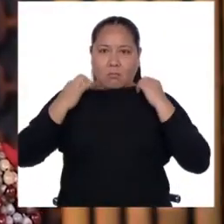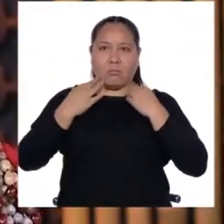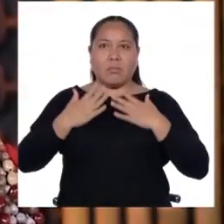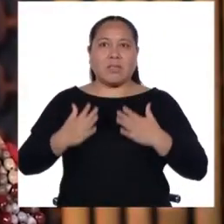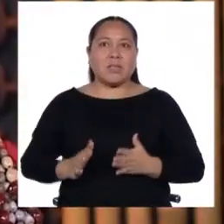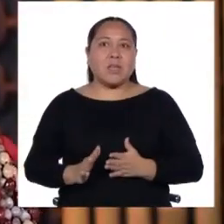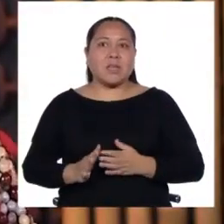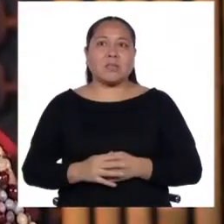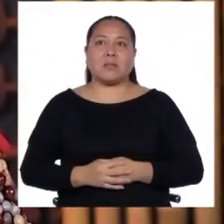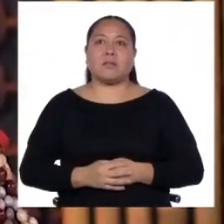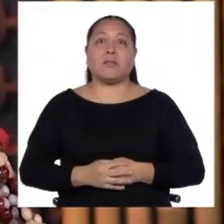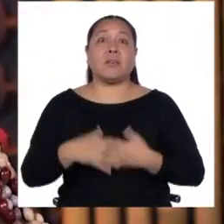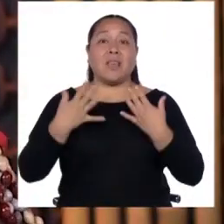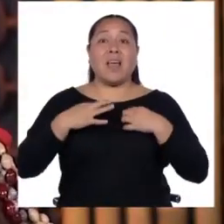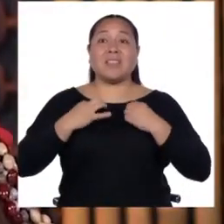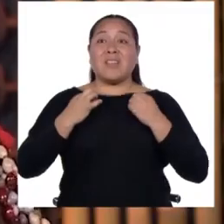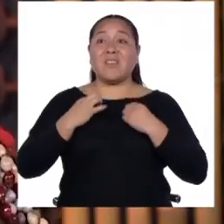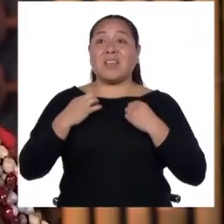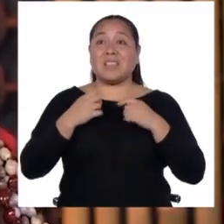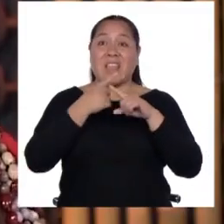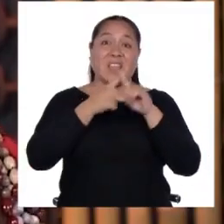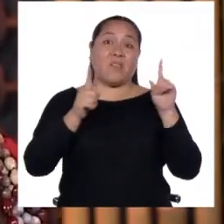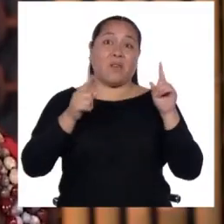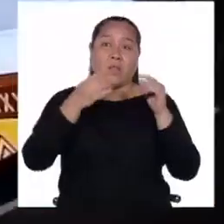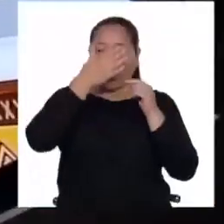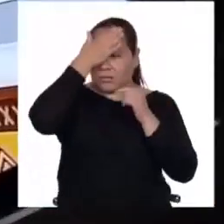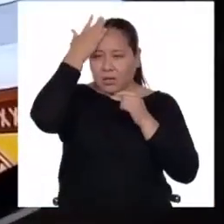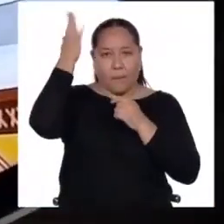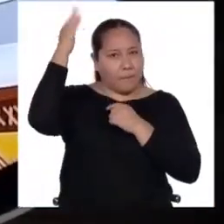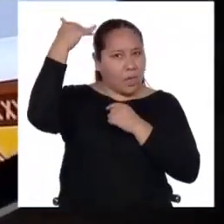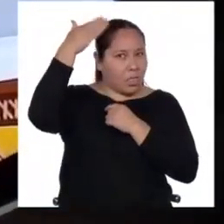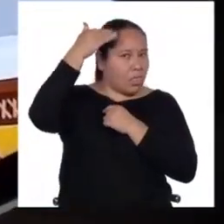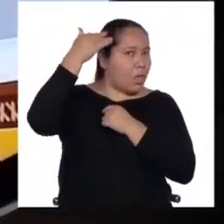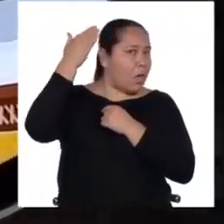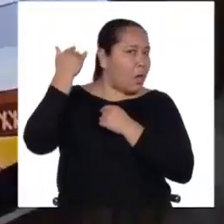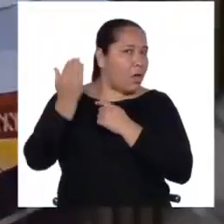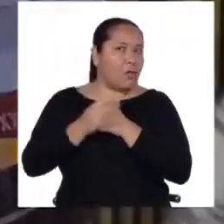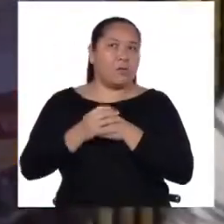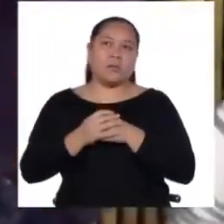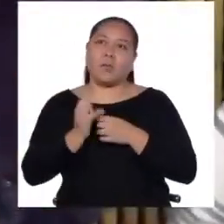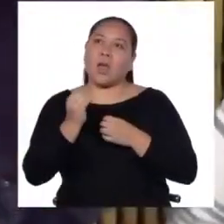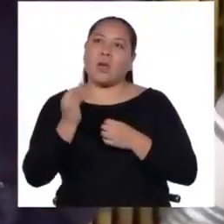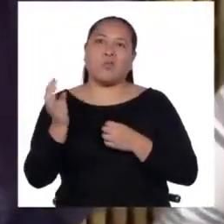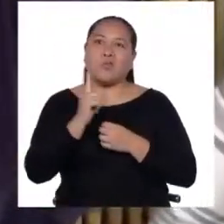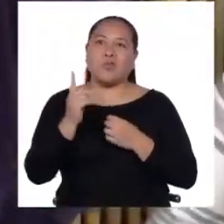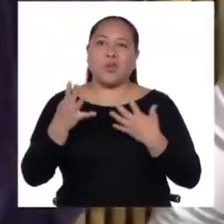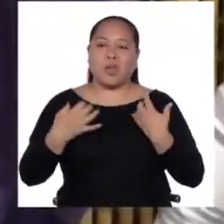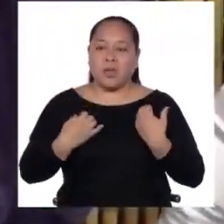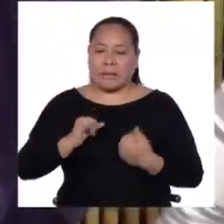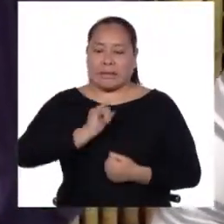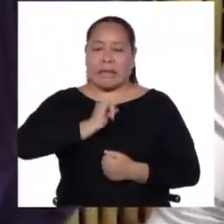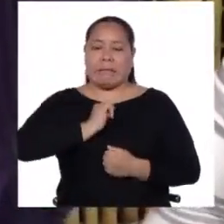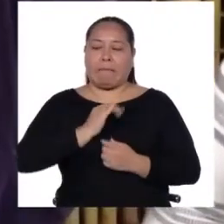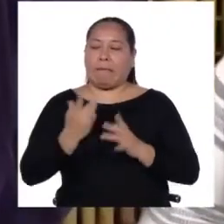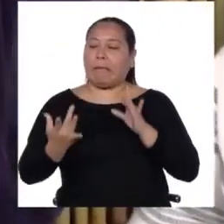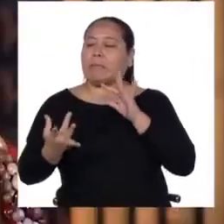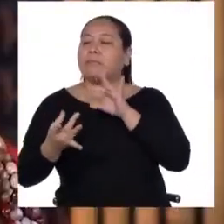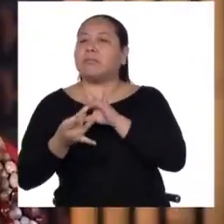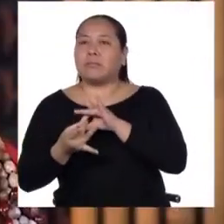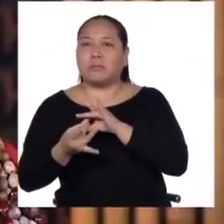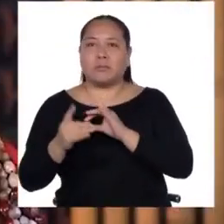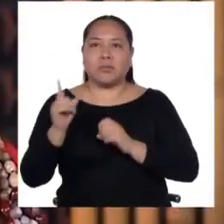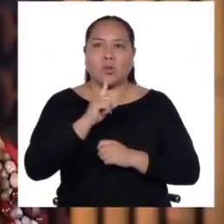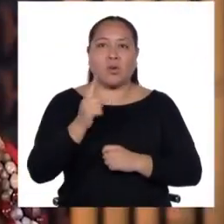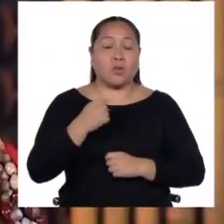ellos ya quieren, ya se visten ya todo con el cabello pintado y a veces ya no quieren identificarse y por eso nosotros